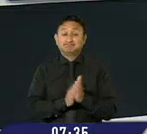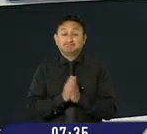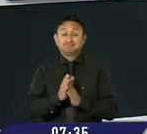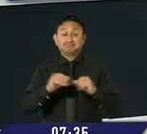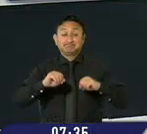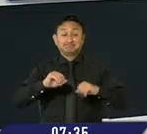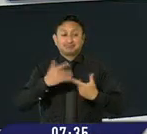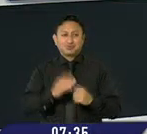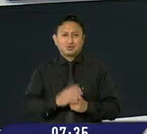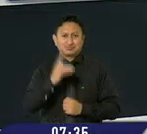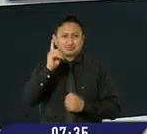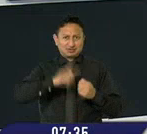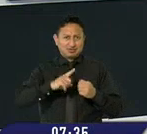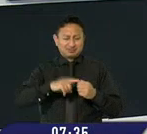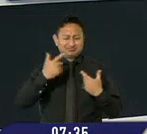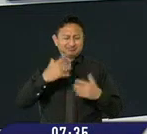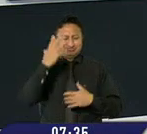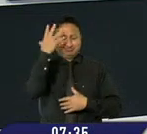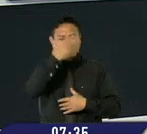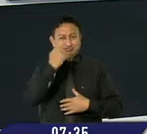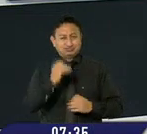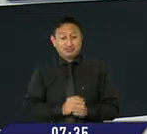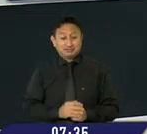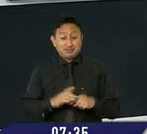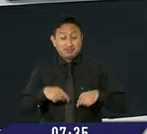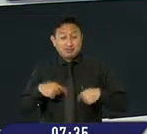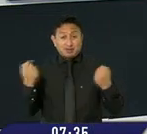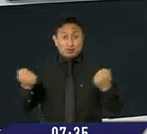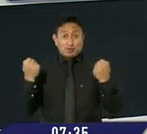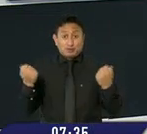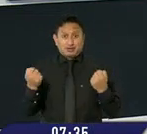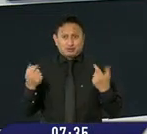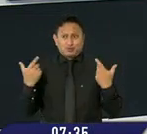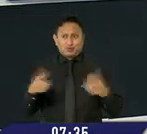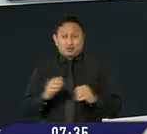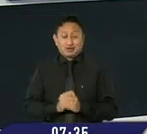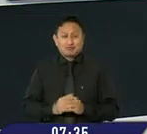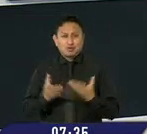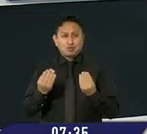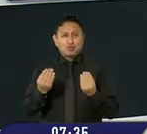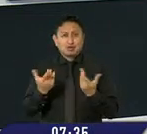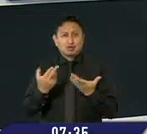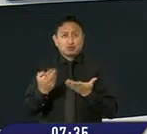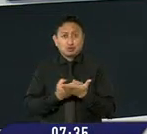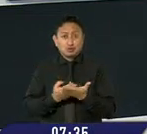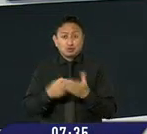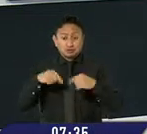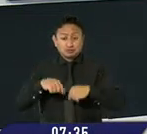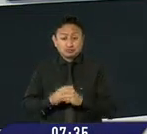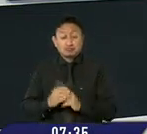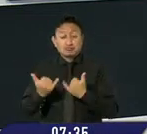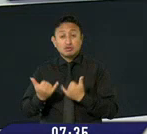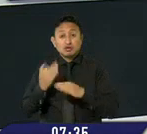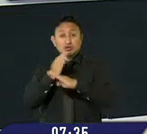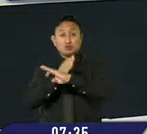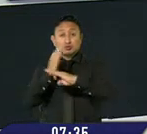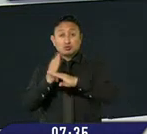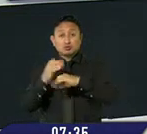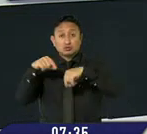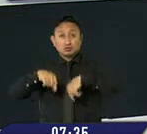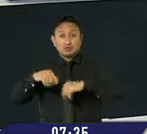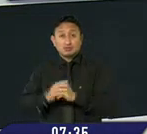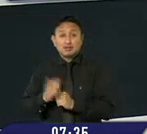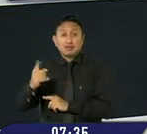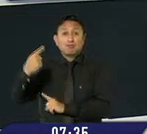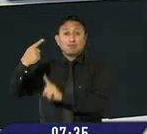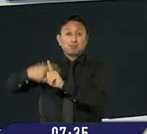duda, qué lindo es nuestro Quito. Las fiestas de la ciudad cada vez se encienden con un sinnúmero de eventos. Esta vez fue el turno de los famosos